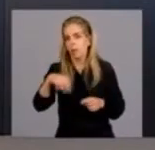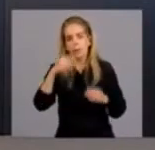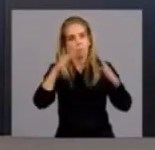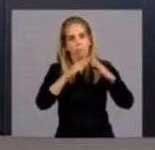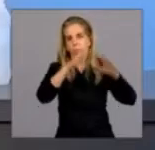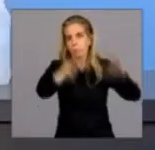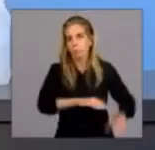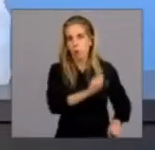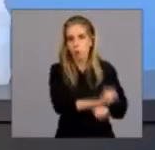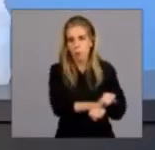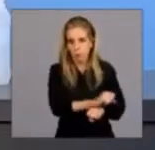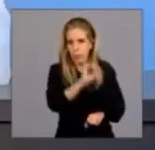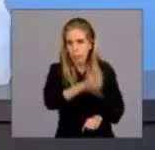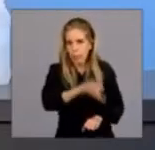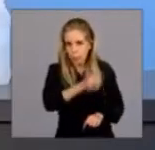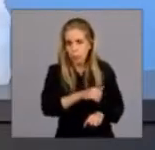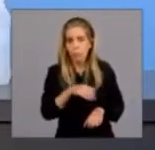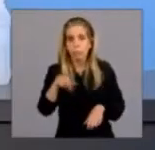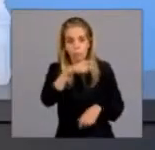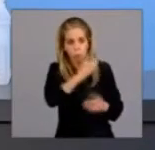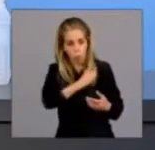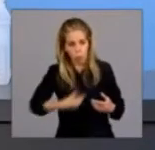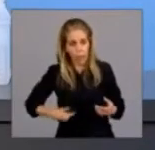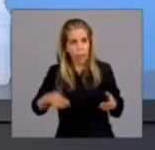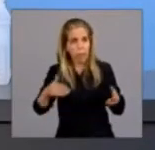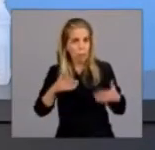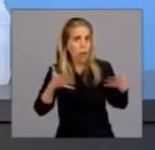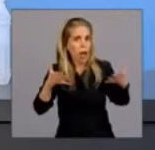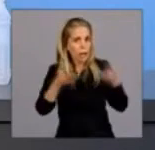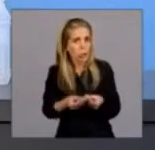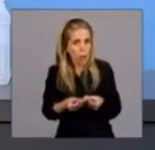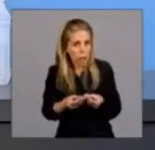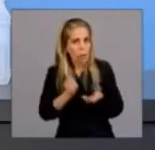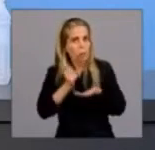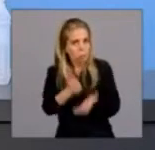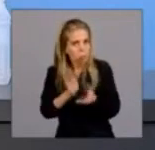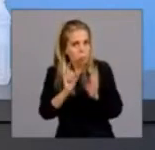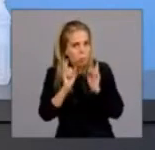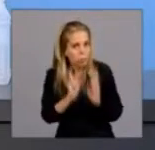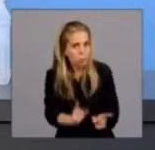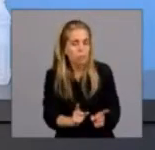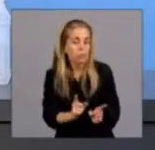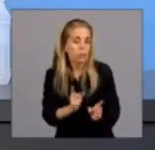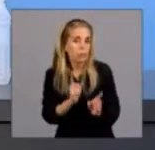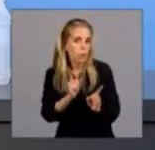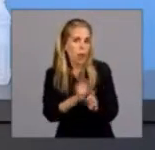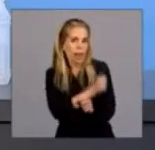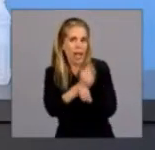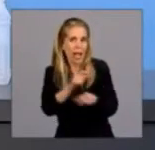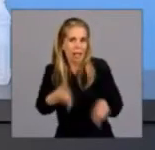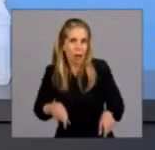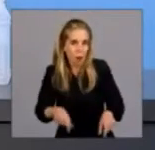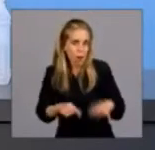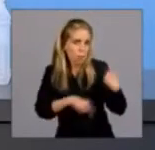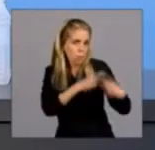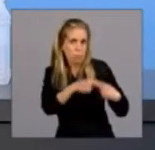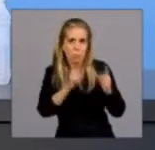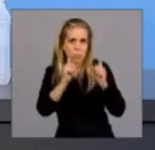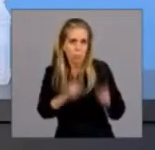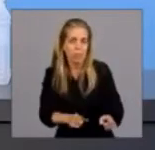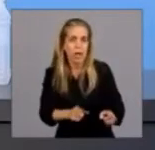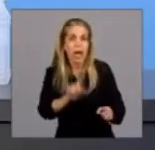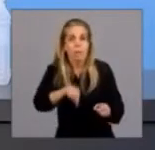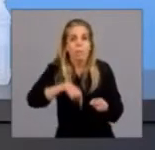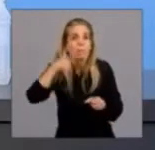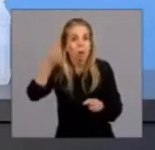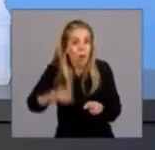Nosotros vamos a seguir ayudando a sobrellevar este momento. Lo hemos hecho y lo seguimos haciendo. Ahora viene